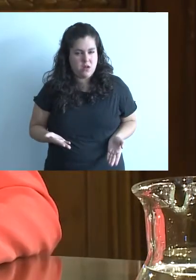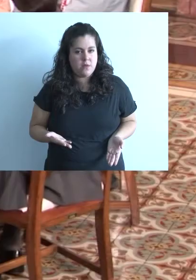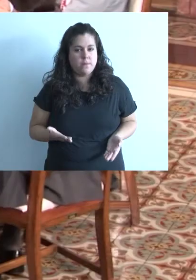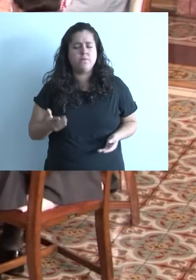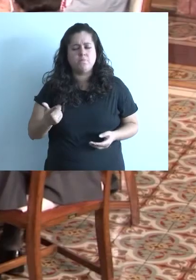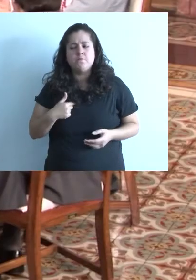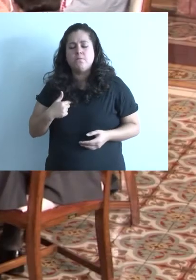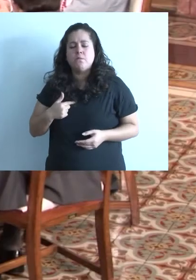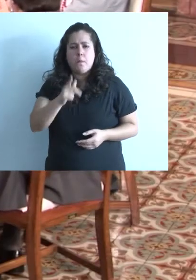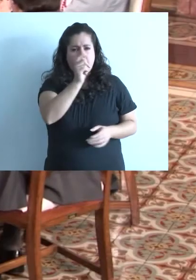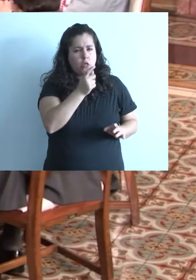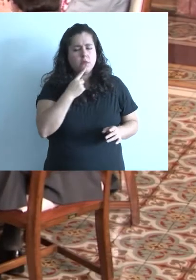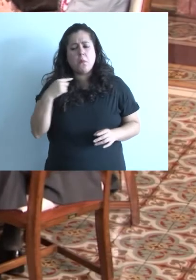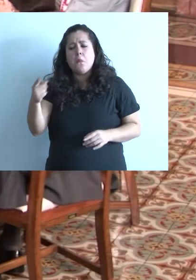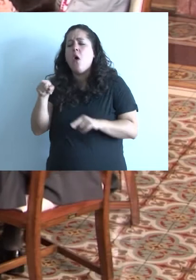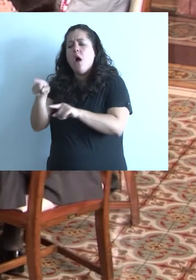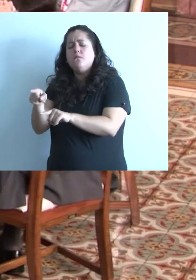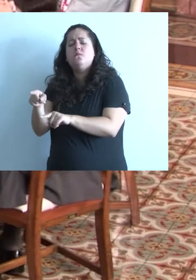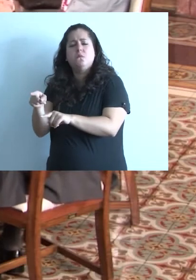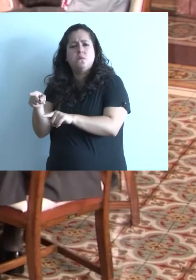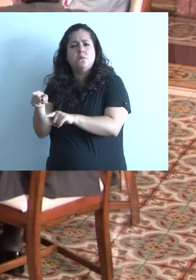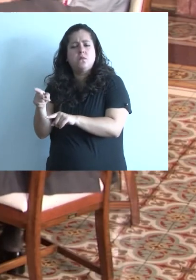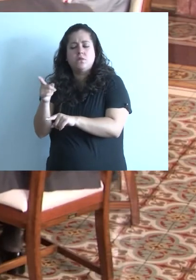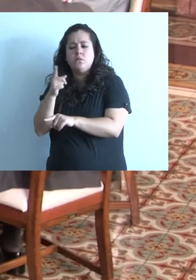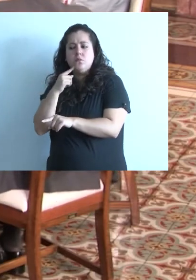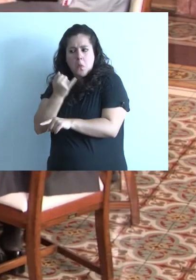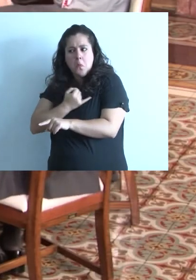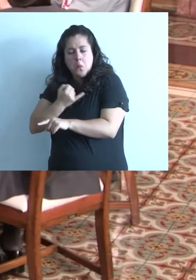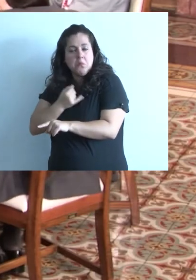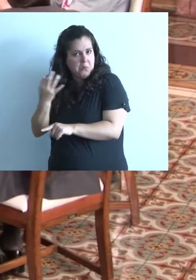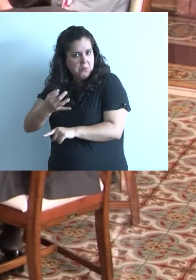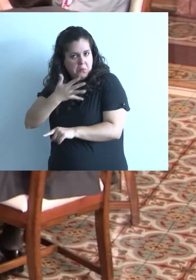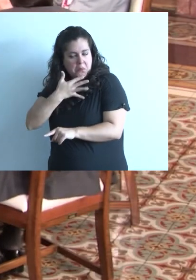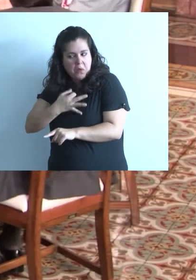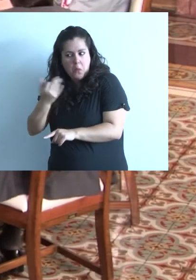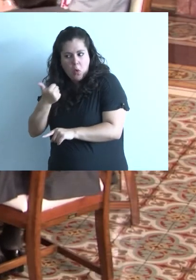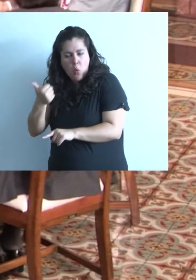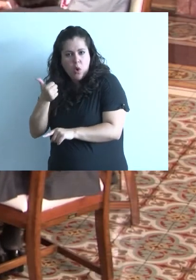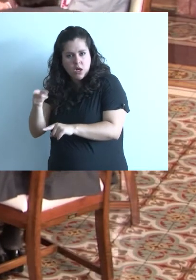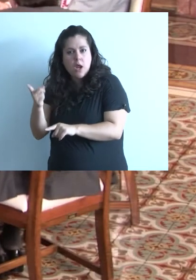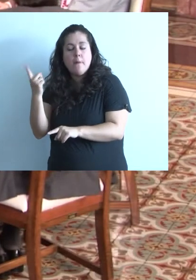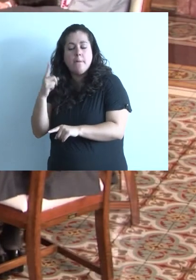¿Colega, alguna pregunta? Sí, escuchaba a Cira, que me parece que, digamos, es noble, la intención es buena.